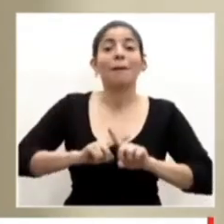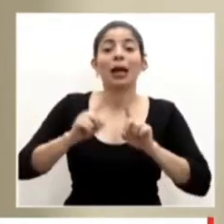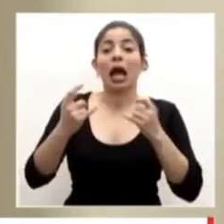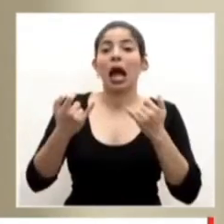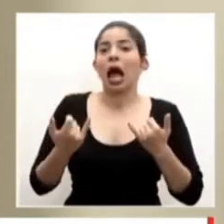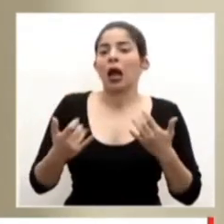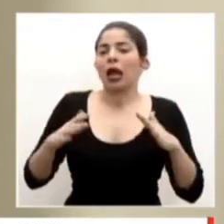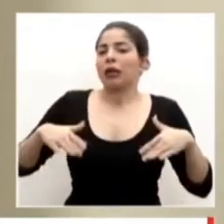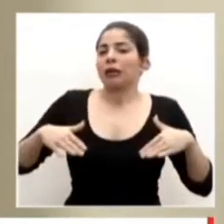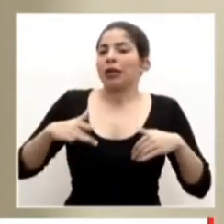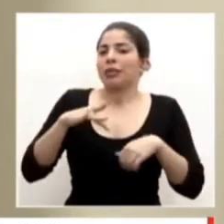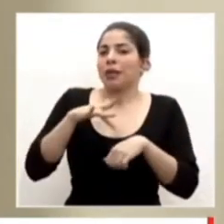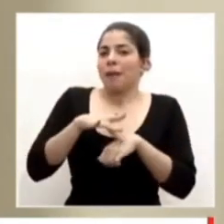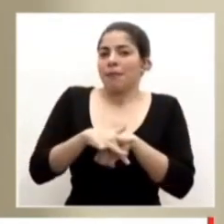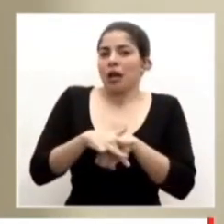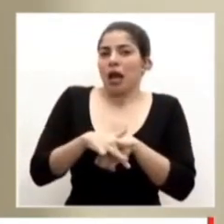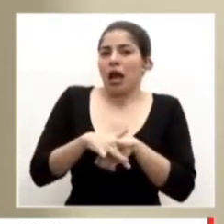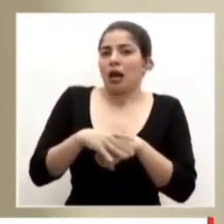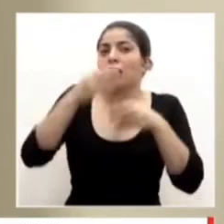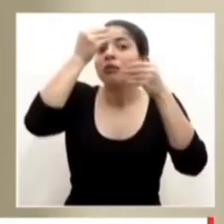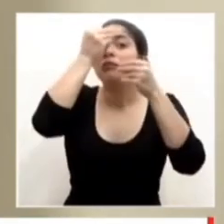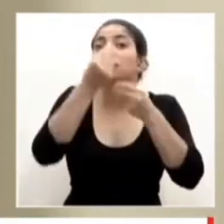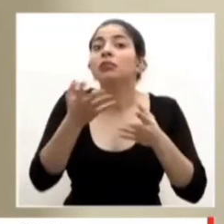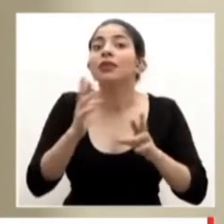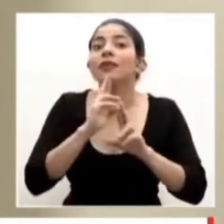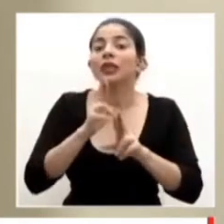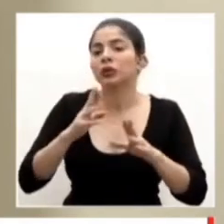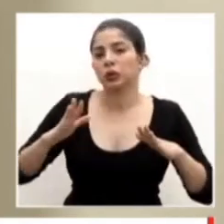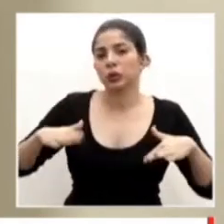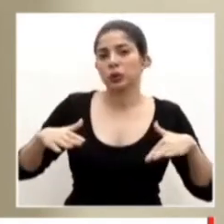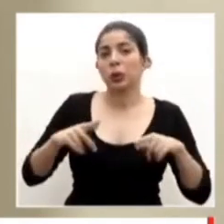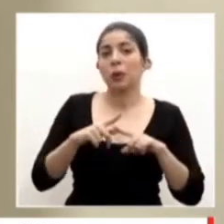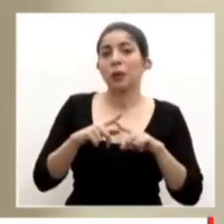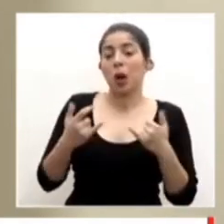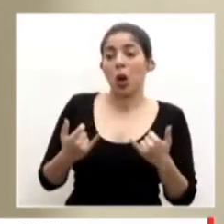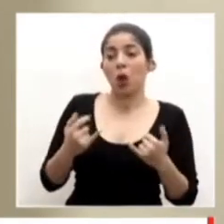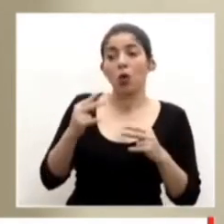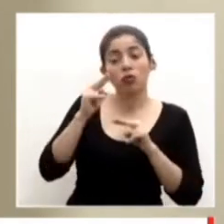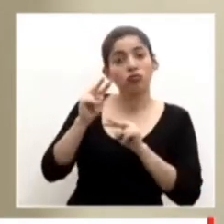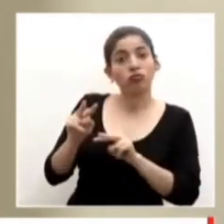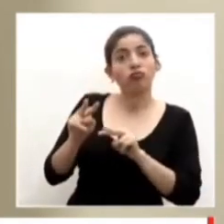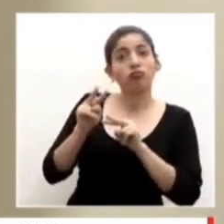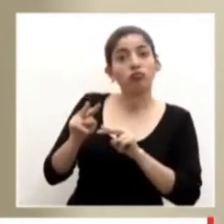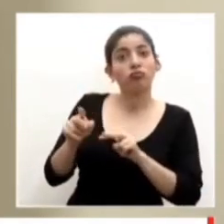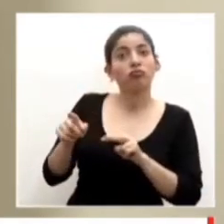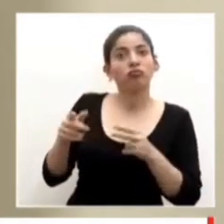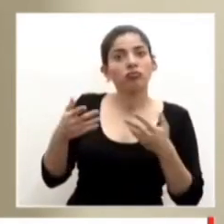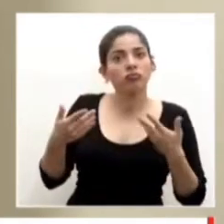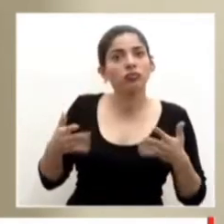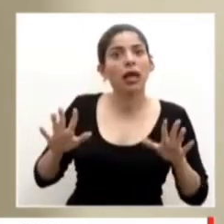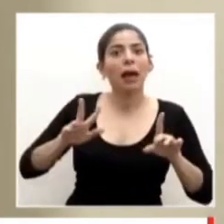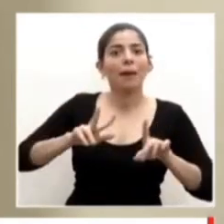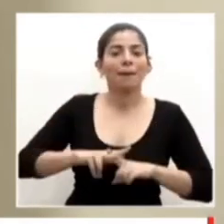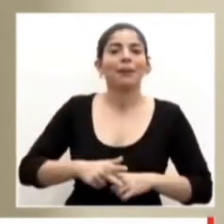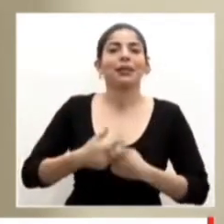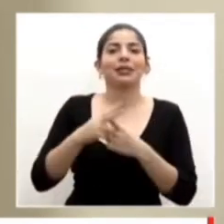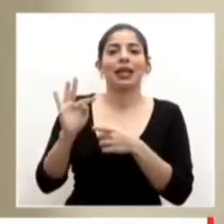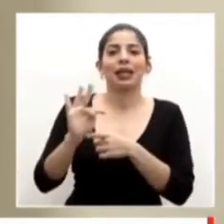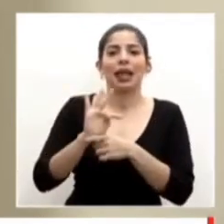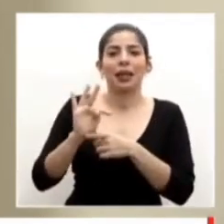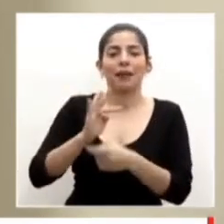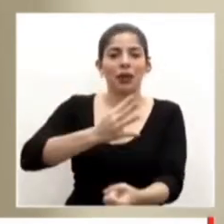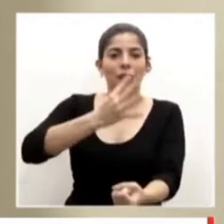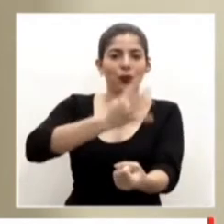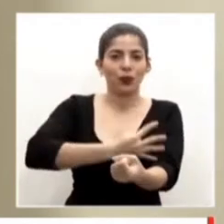momento es muy temprano de anunciar cualquier resultado, pero lo que sí podemos anunciar es que ya empezamos con el tratamiento